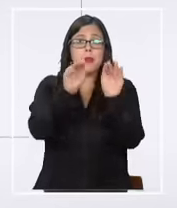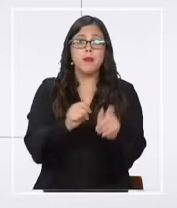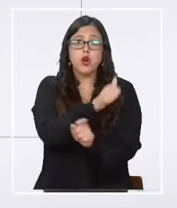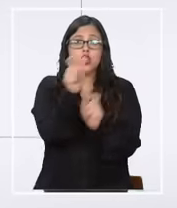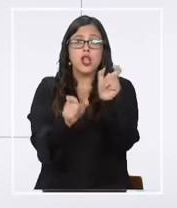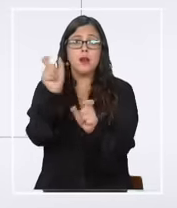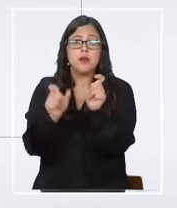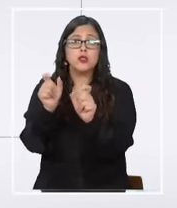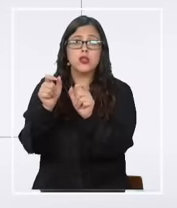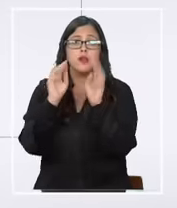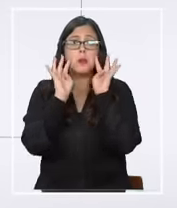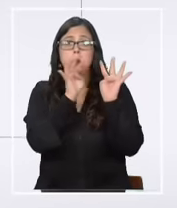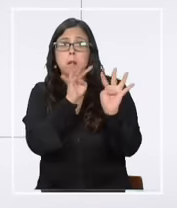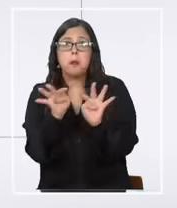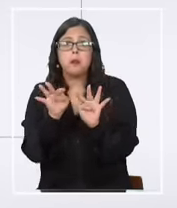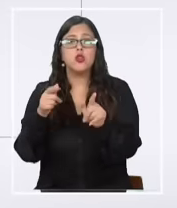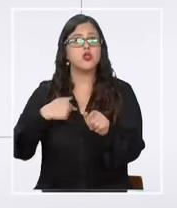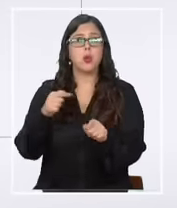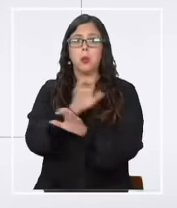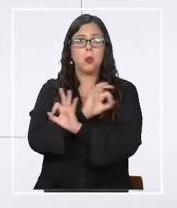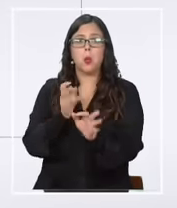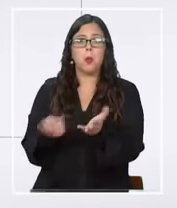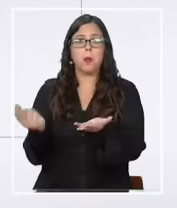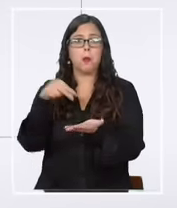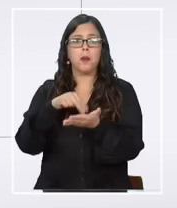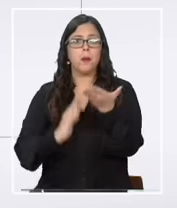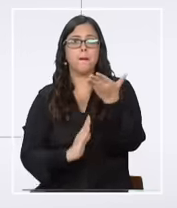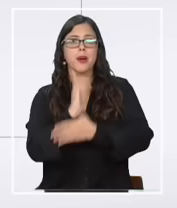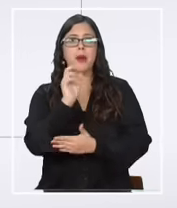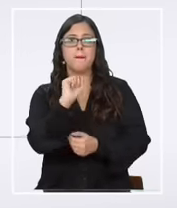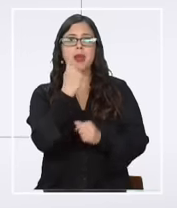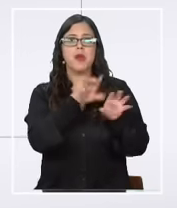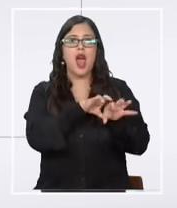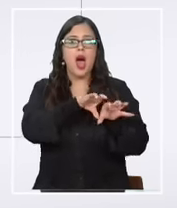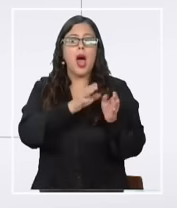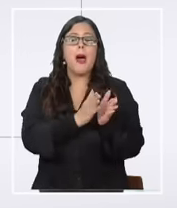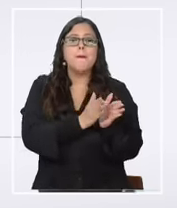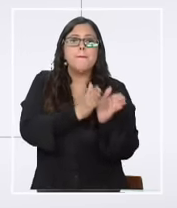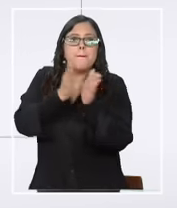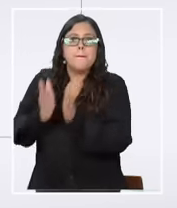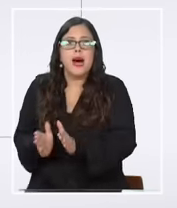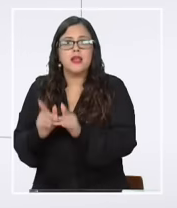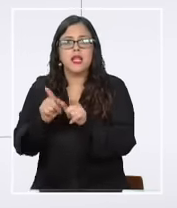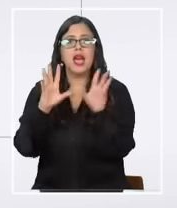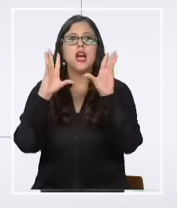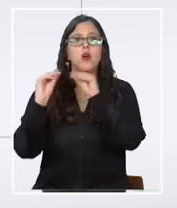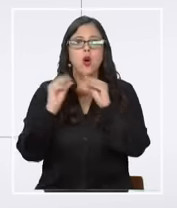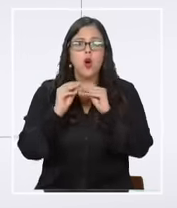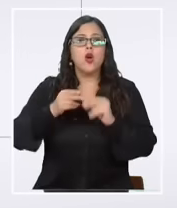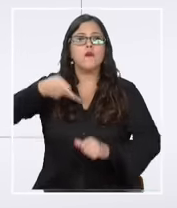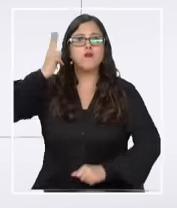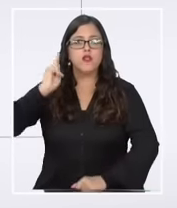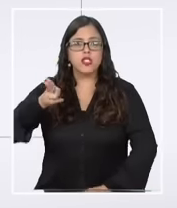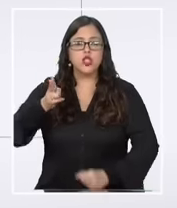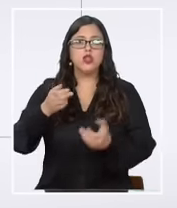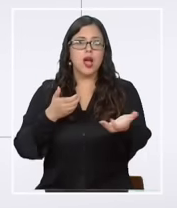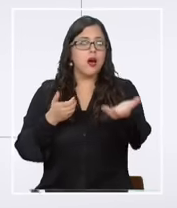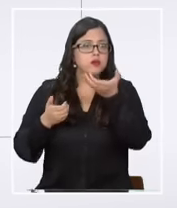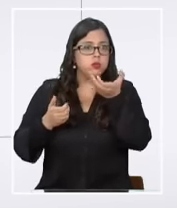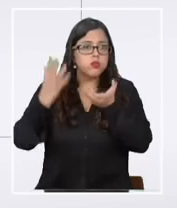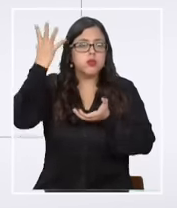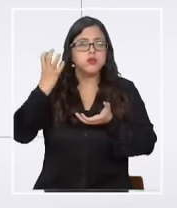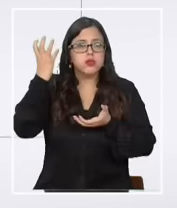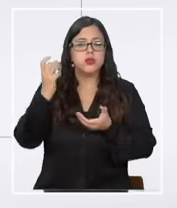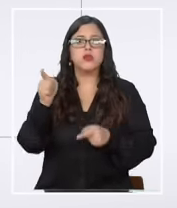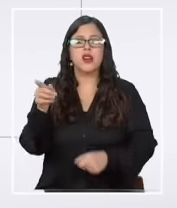observaron no estuve presente en la primera parte en donde se comentó la prohibición de grabar es lo que dice